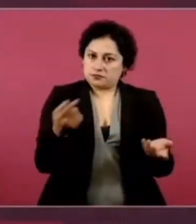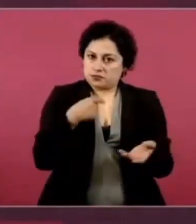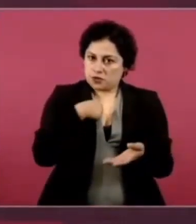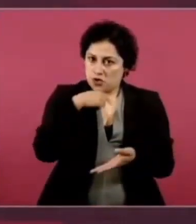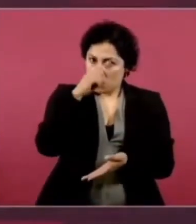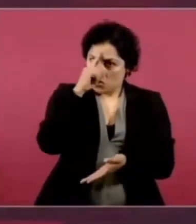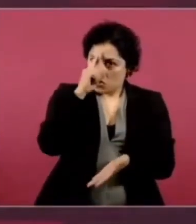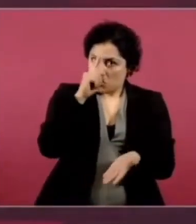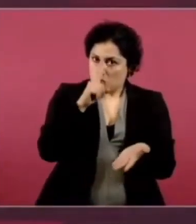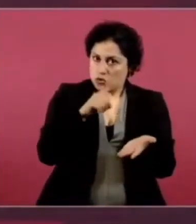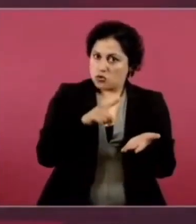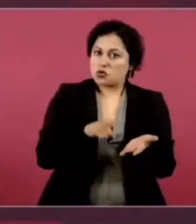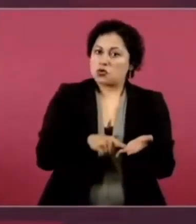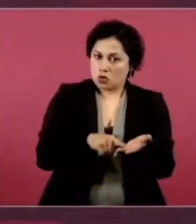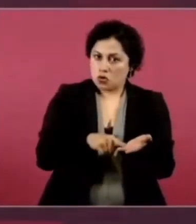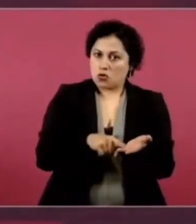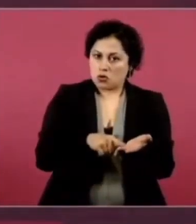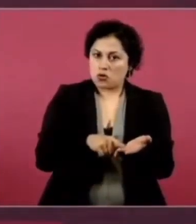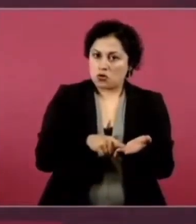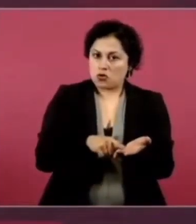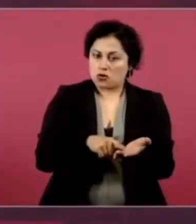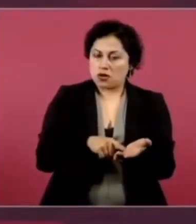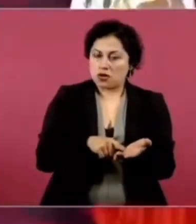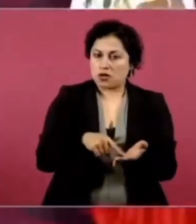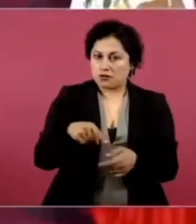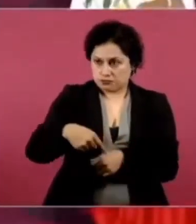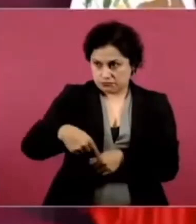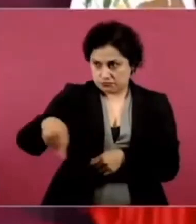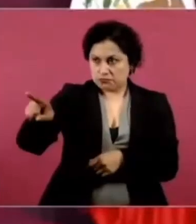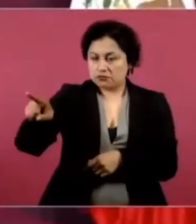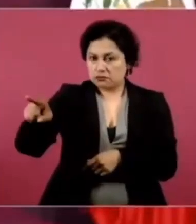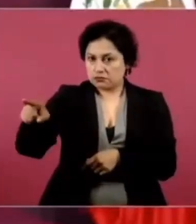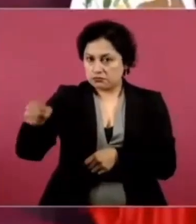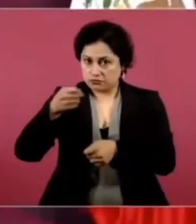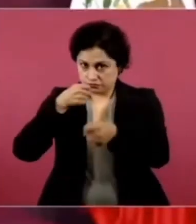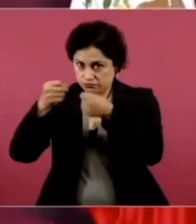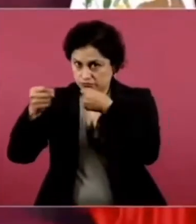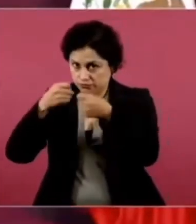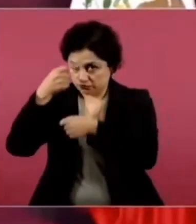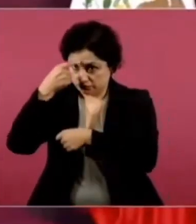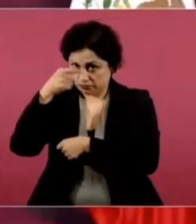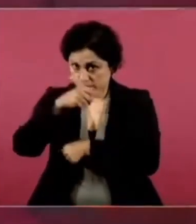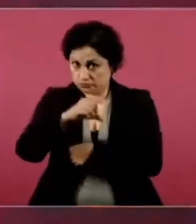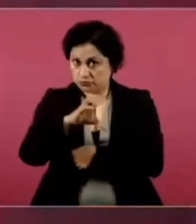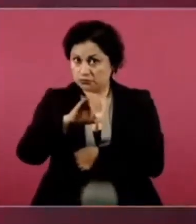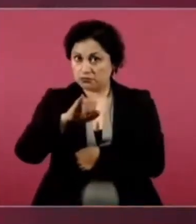una entrevista a los del Consejo de la Judicatura.